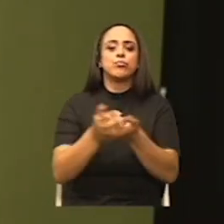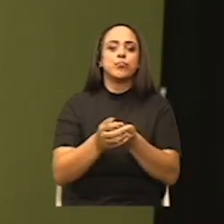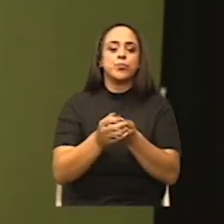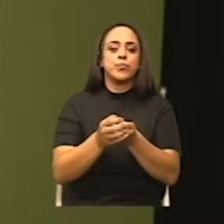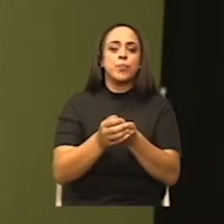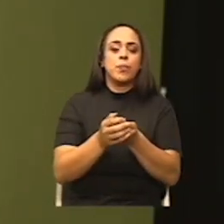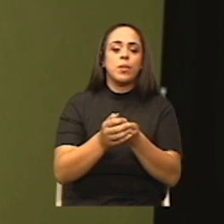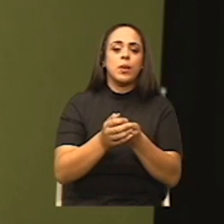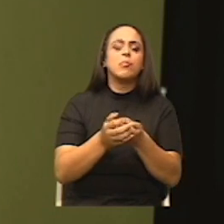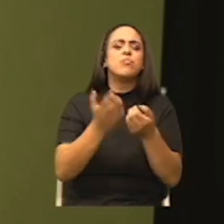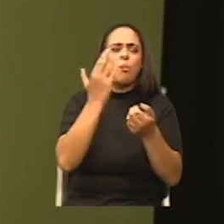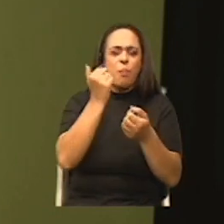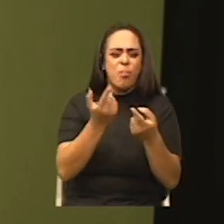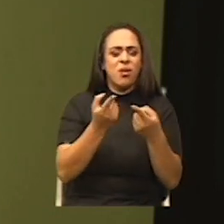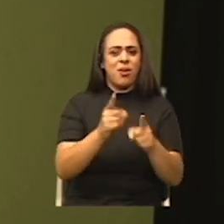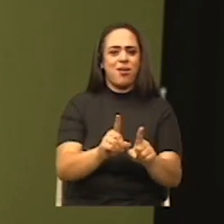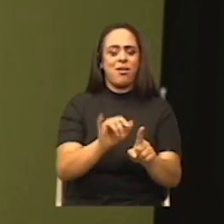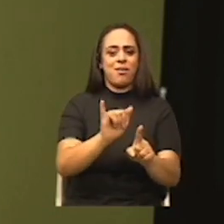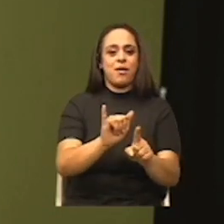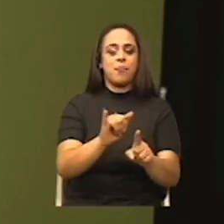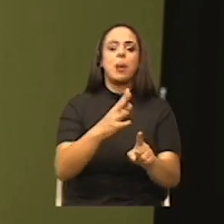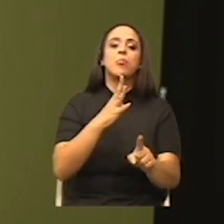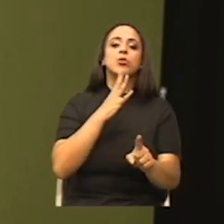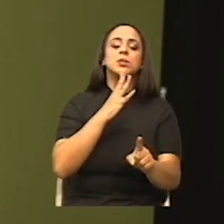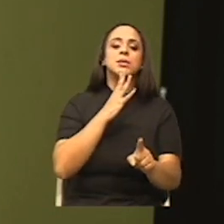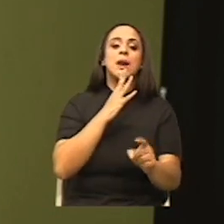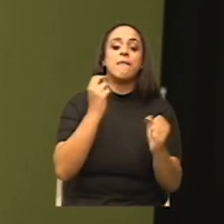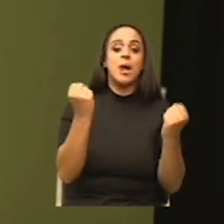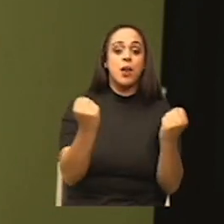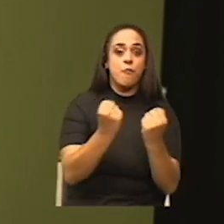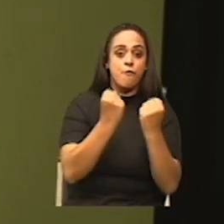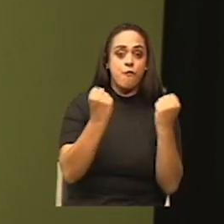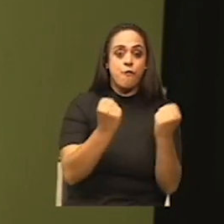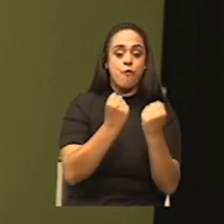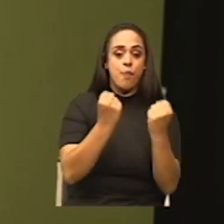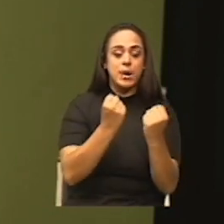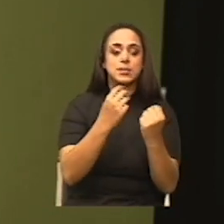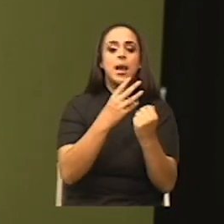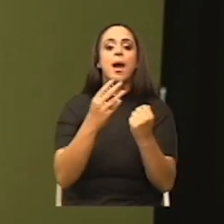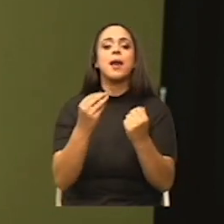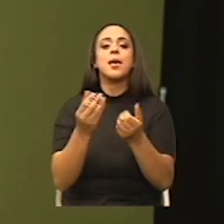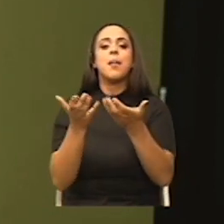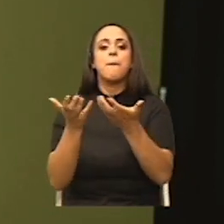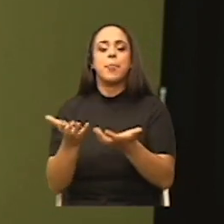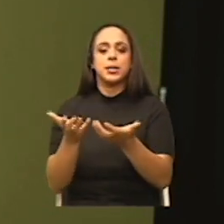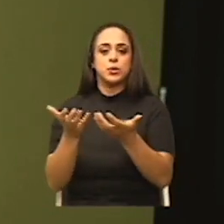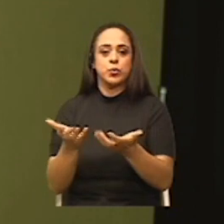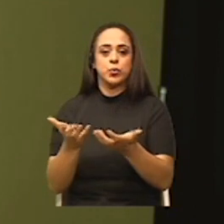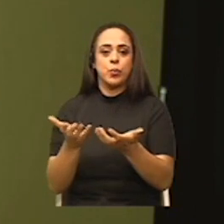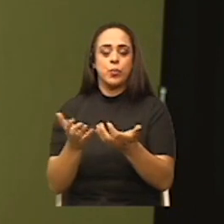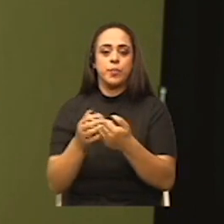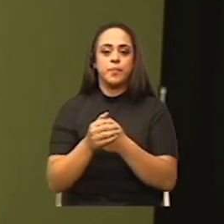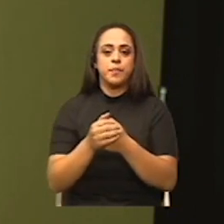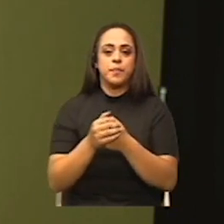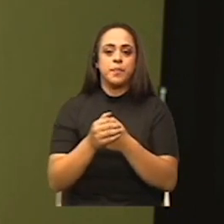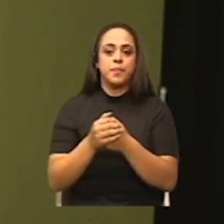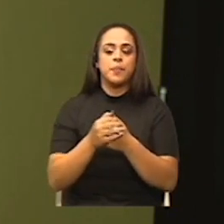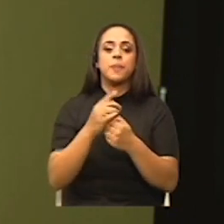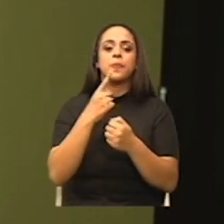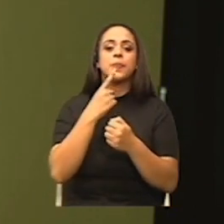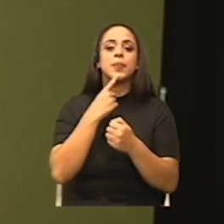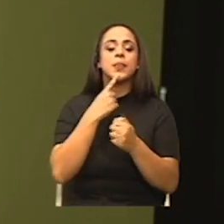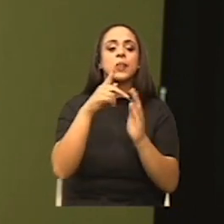Bueno, vamos a hablar de la fuerza de empuje y del peso. Para poder comprender, dice el principio de